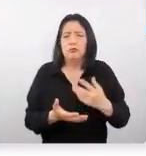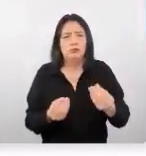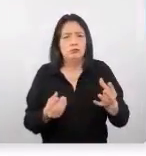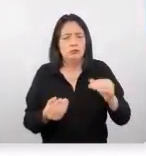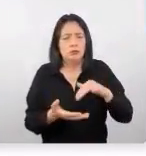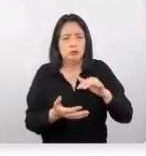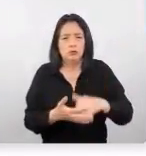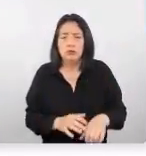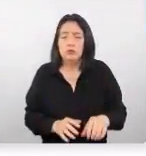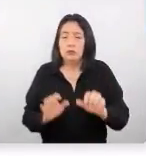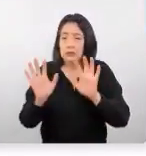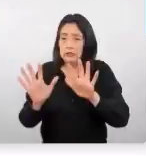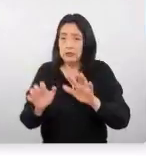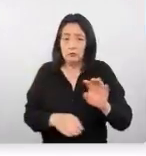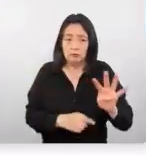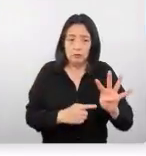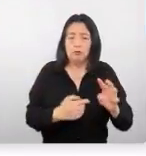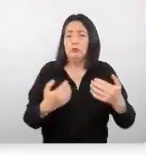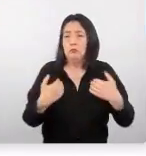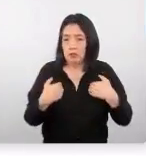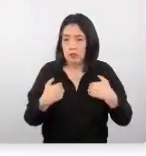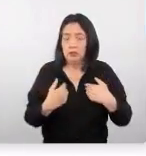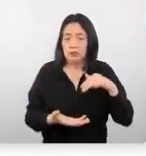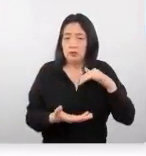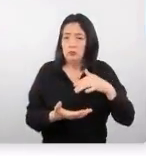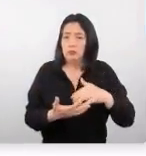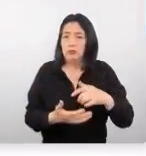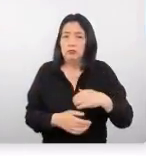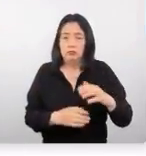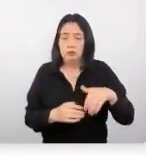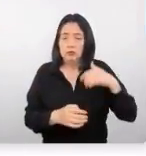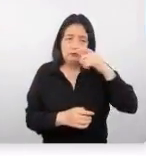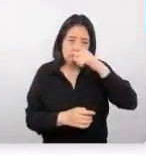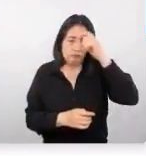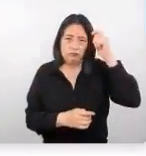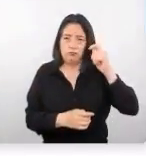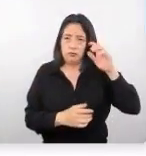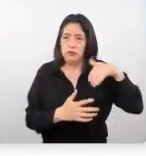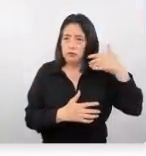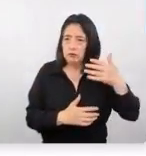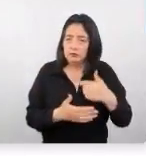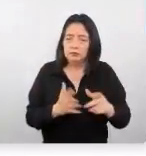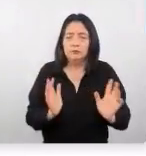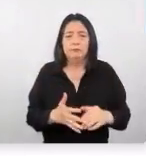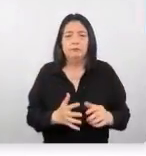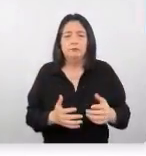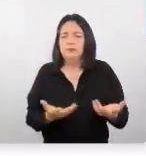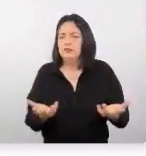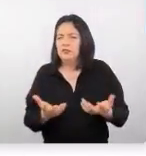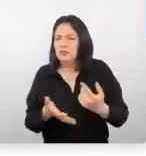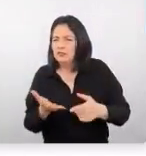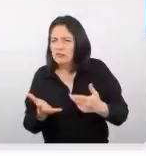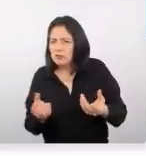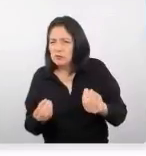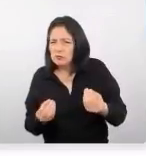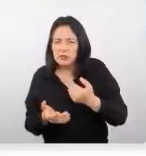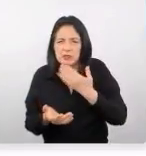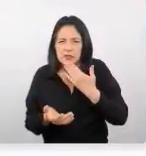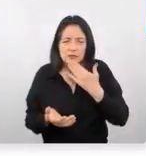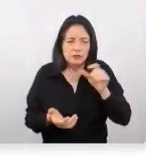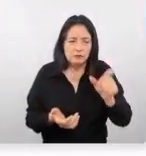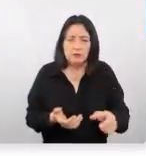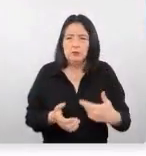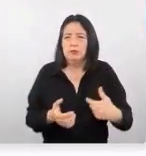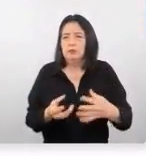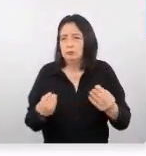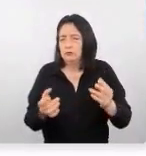cuatro de cada día cuentan con estudios de posgrado, ¿sí? En caso de estado civil, estamos viendo que la mayoría es